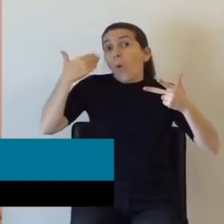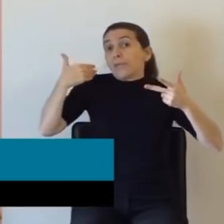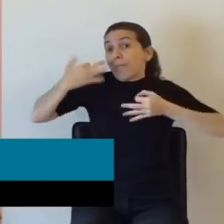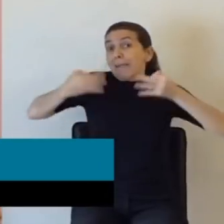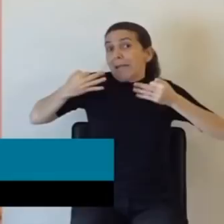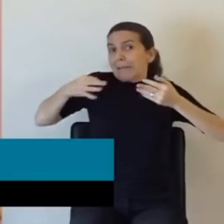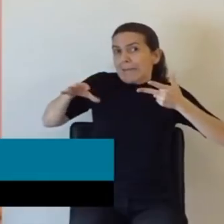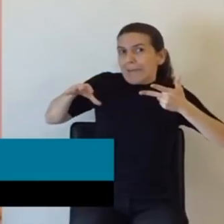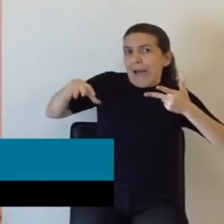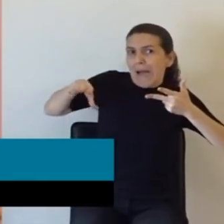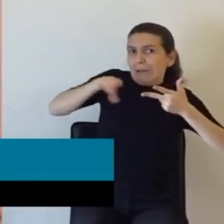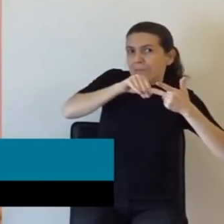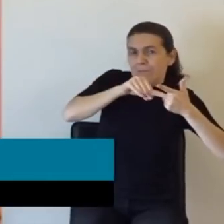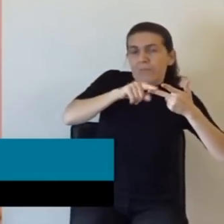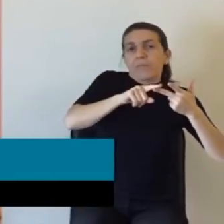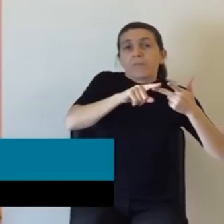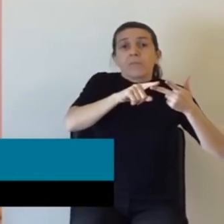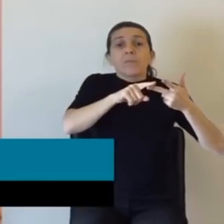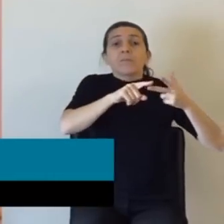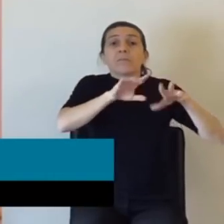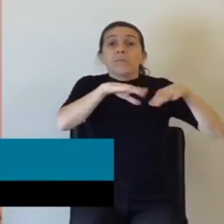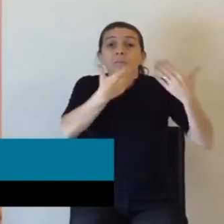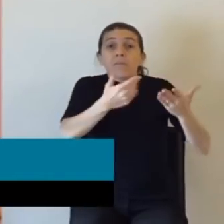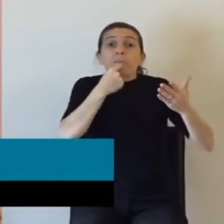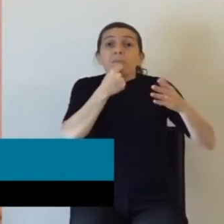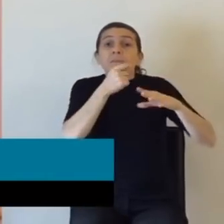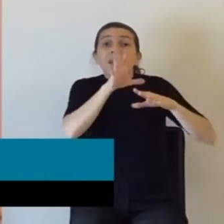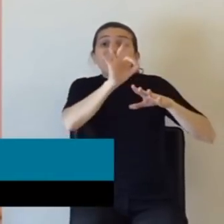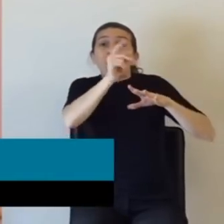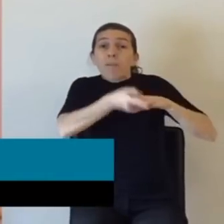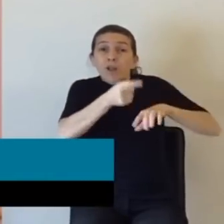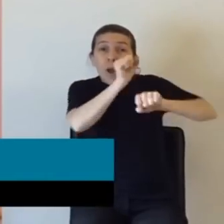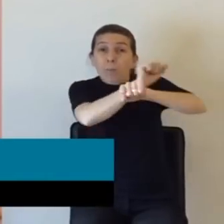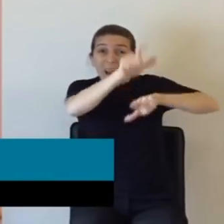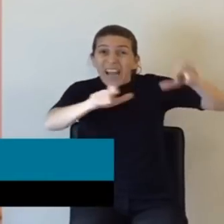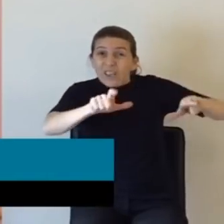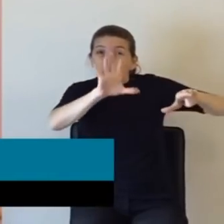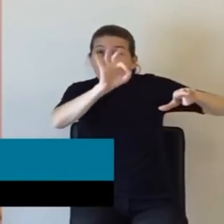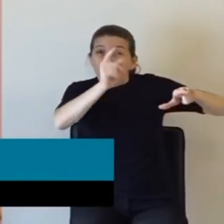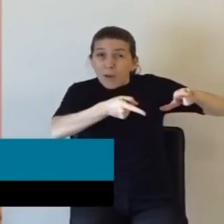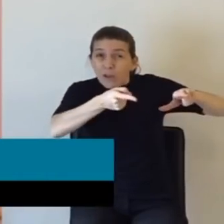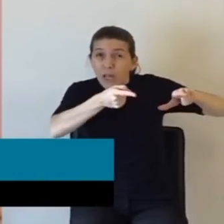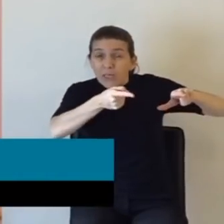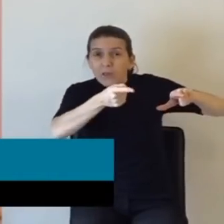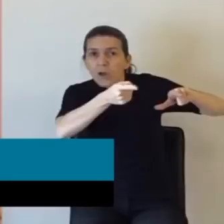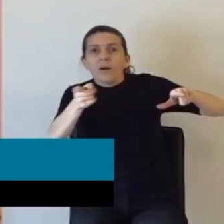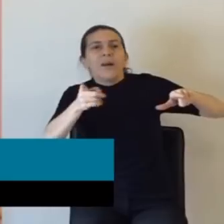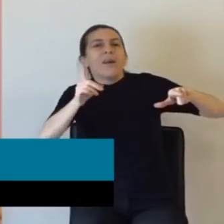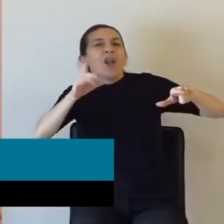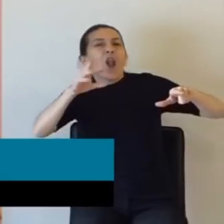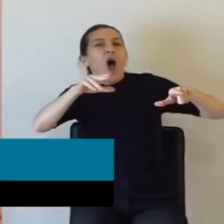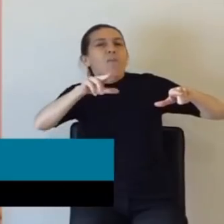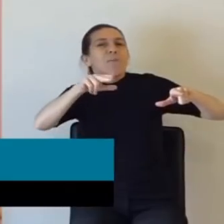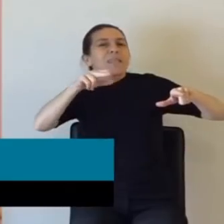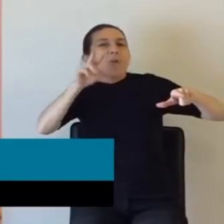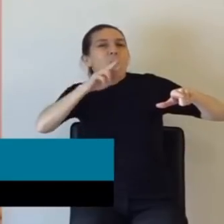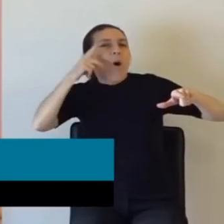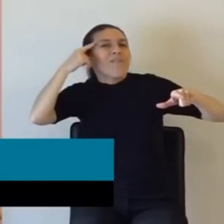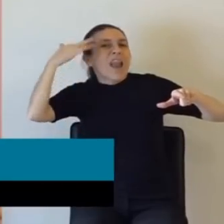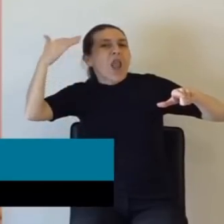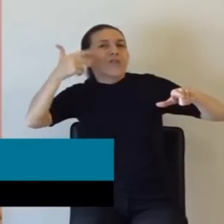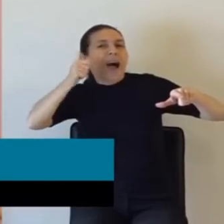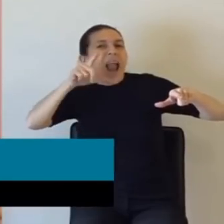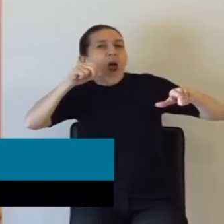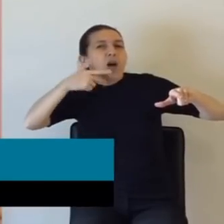Y más de la mitad de los detenidos, técnicamente, diría la filósofa Laura Alonso, pero técnicamente